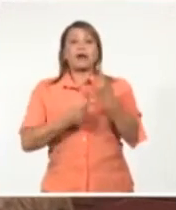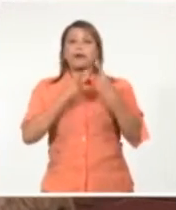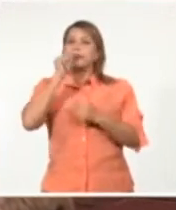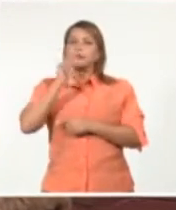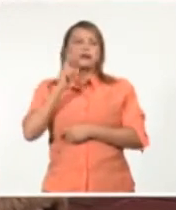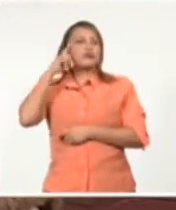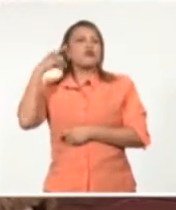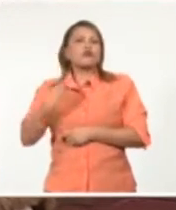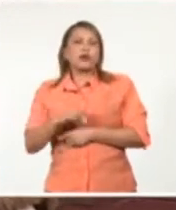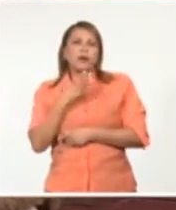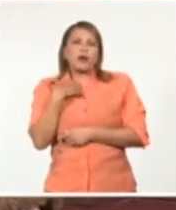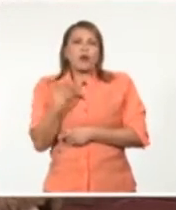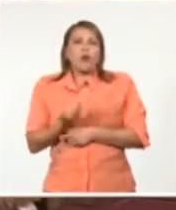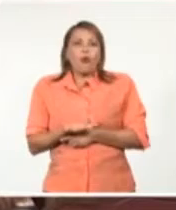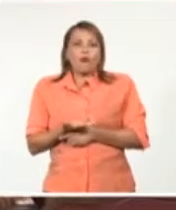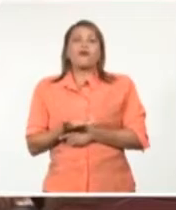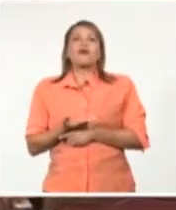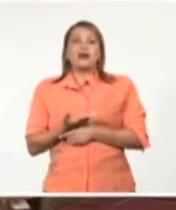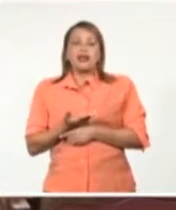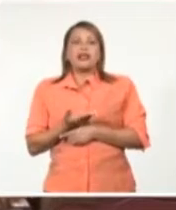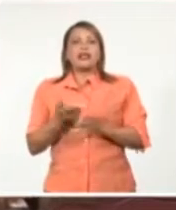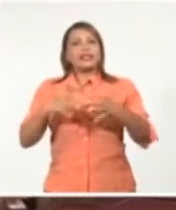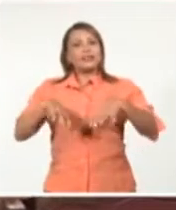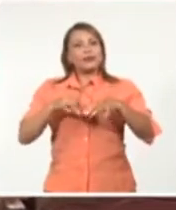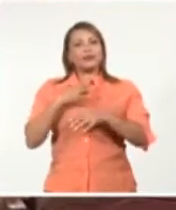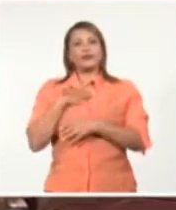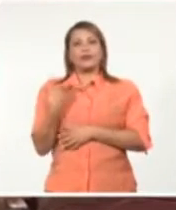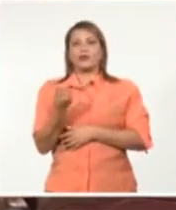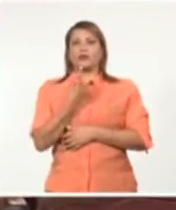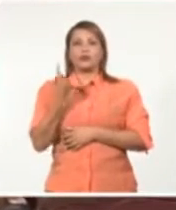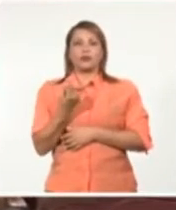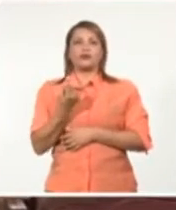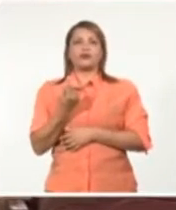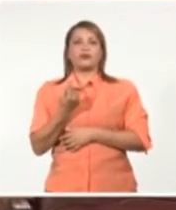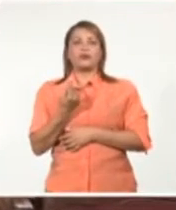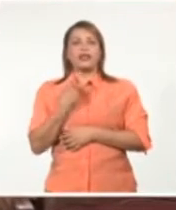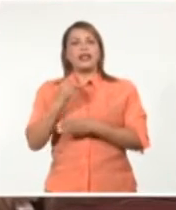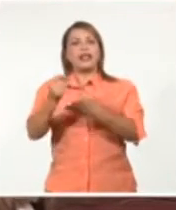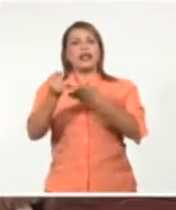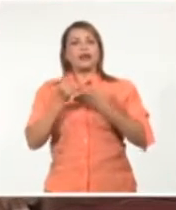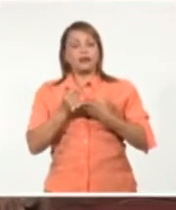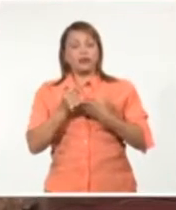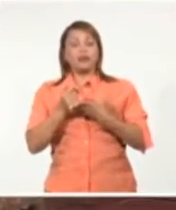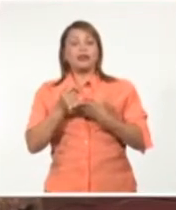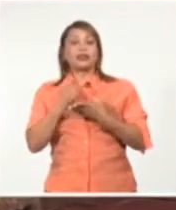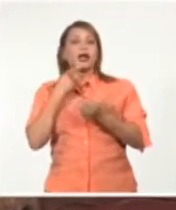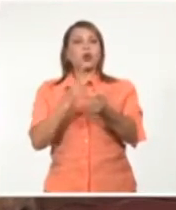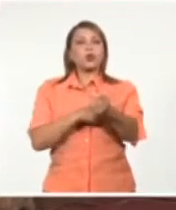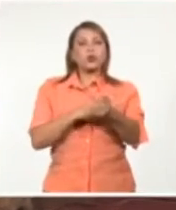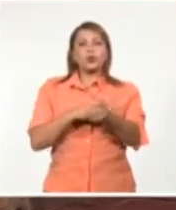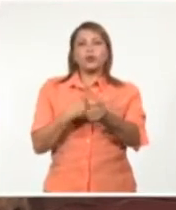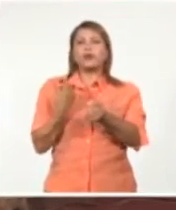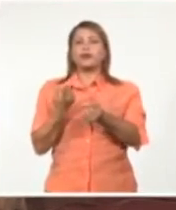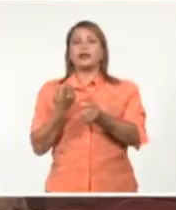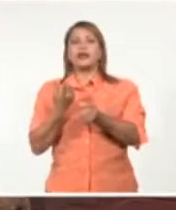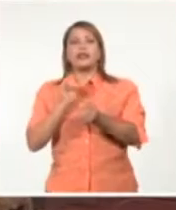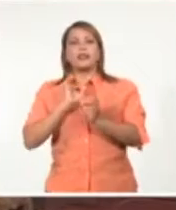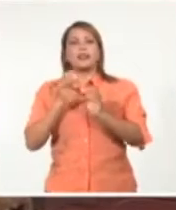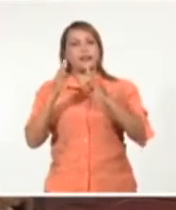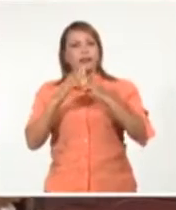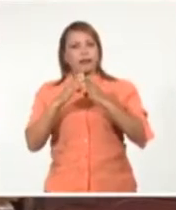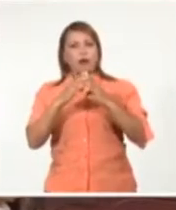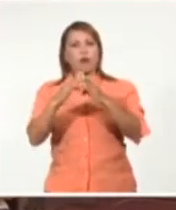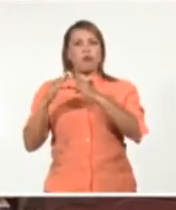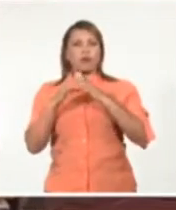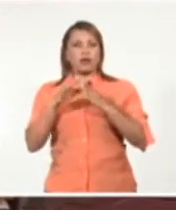de la existencia étnica y del aporte étnico que los